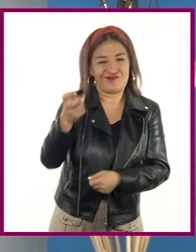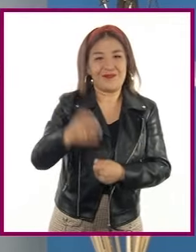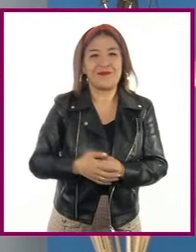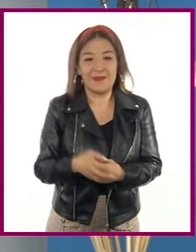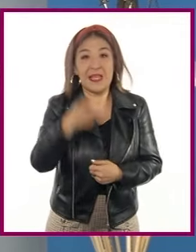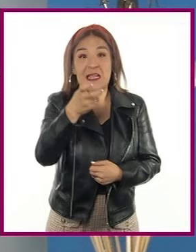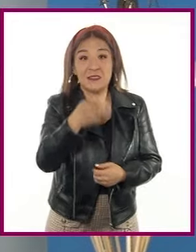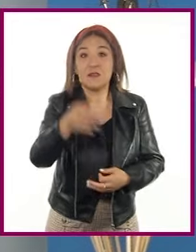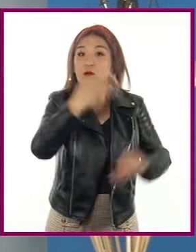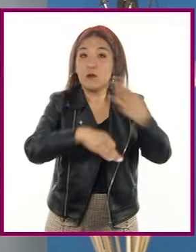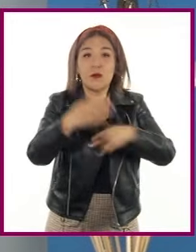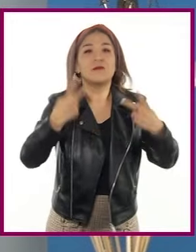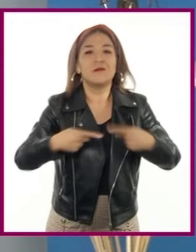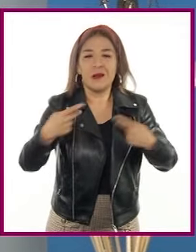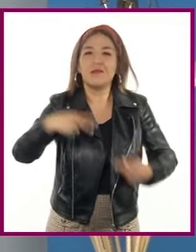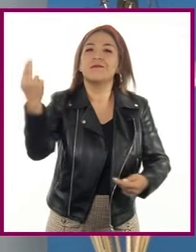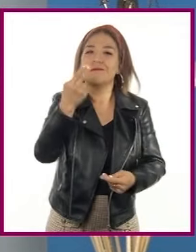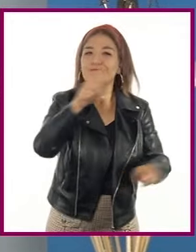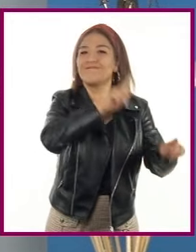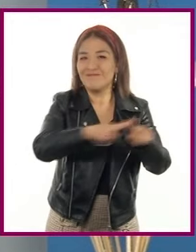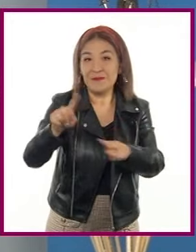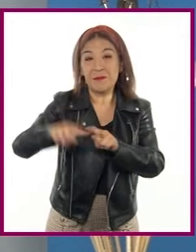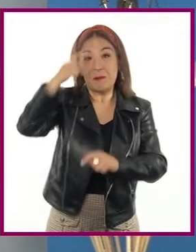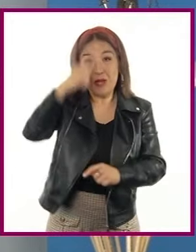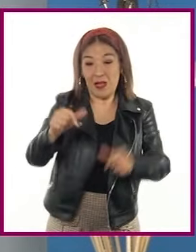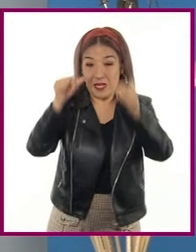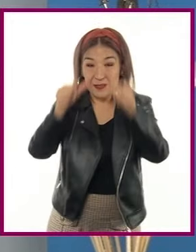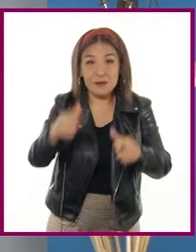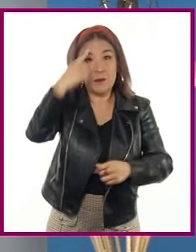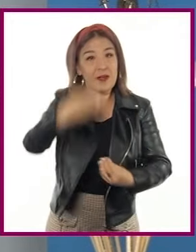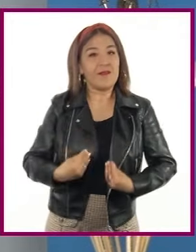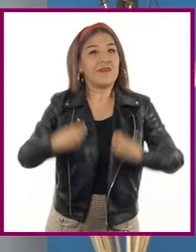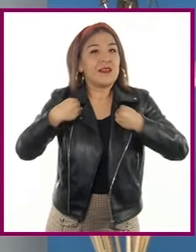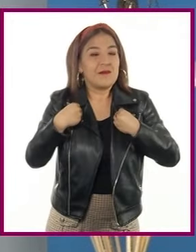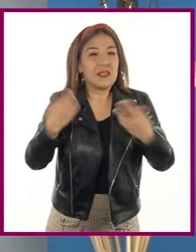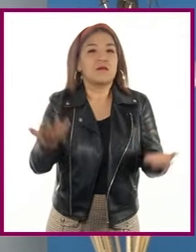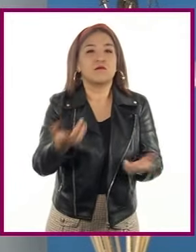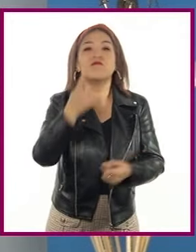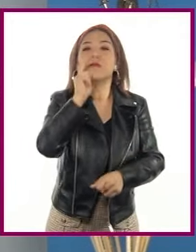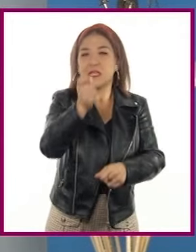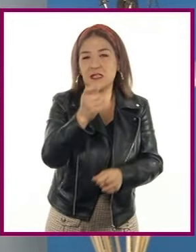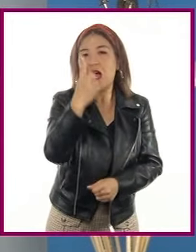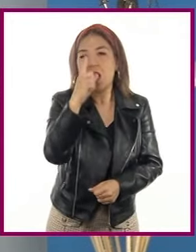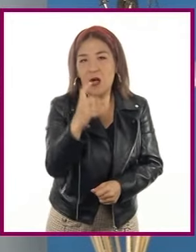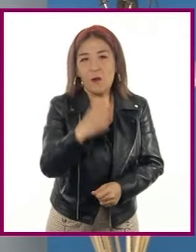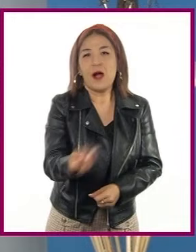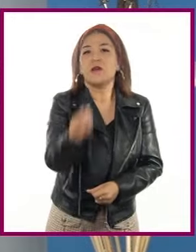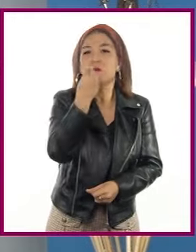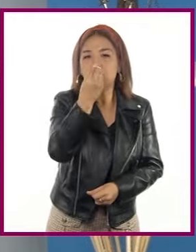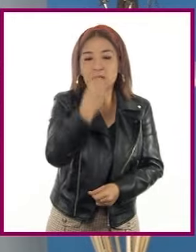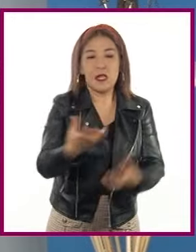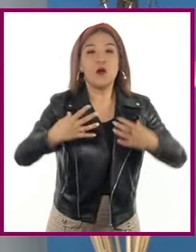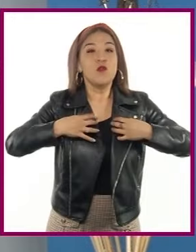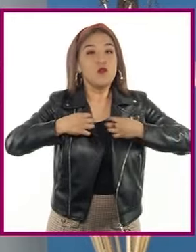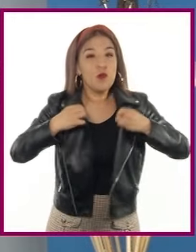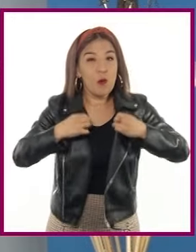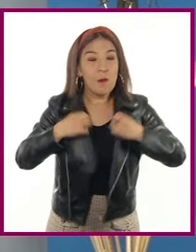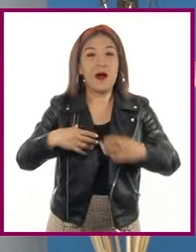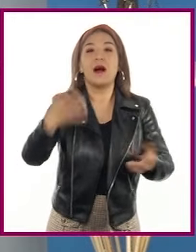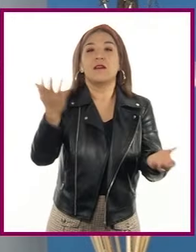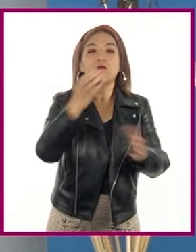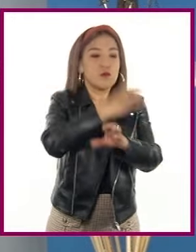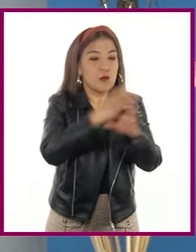todas esas personas requieren diferentes satisfactores para vivir. Alimentos, agua, ropa, útiles escolares,